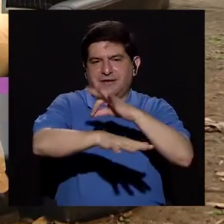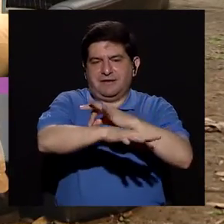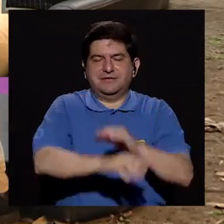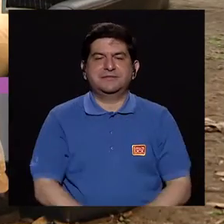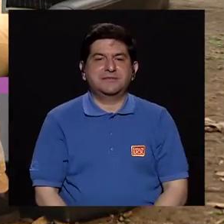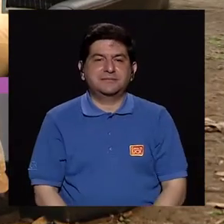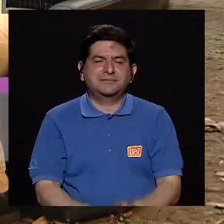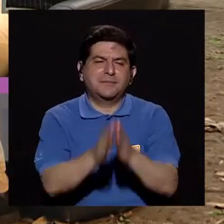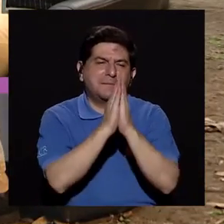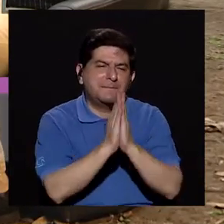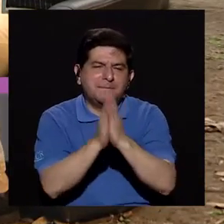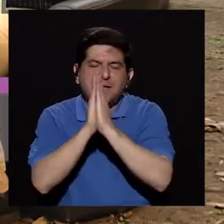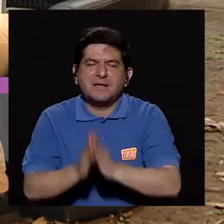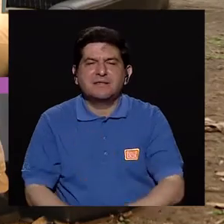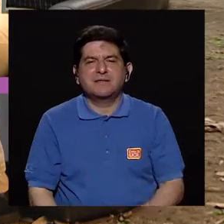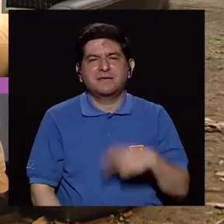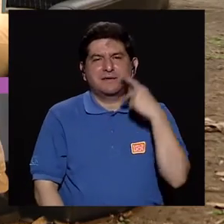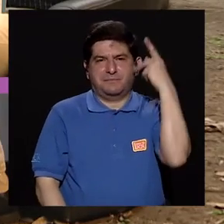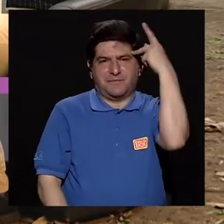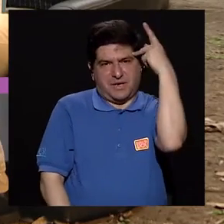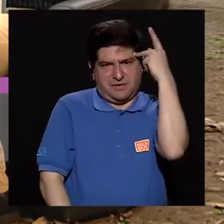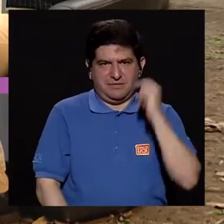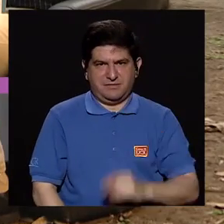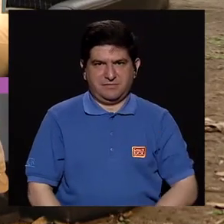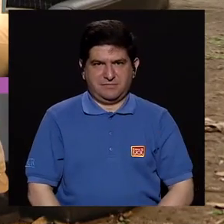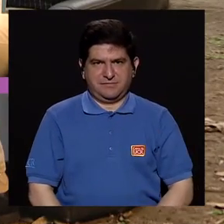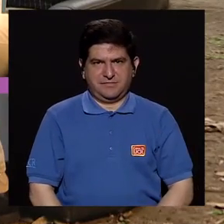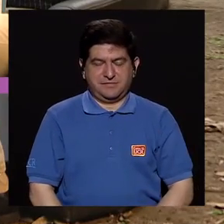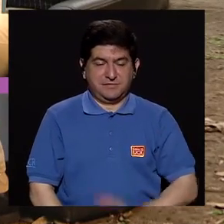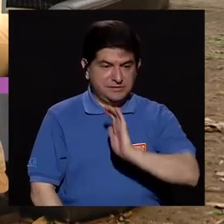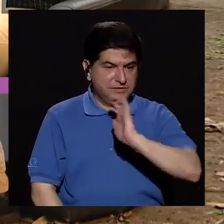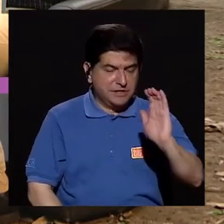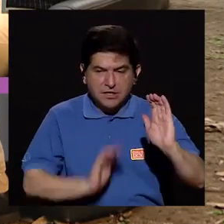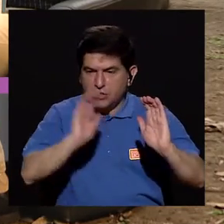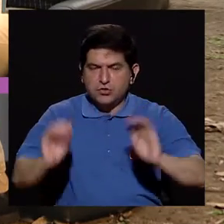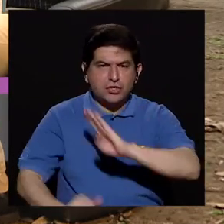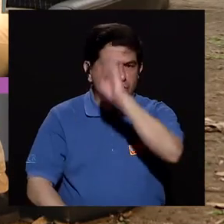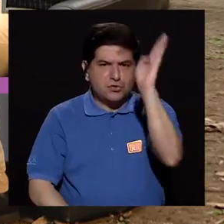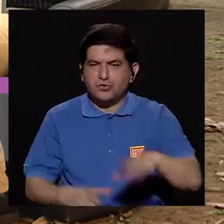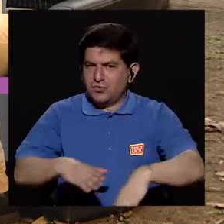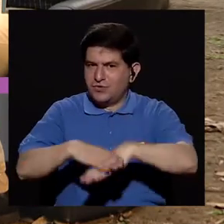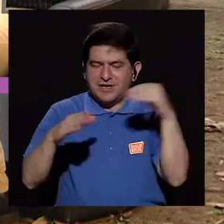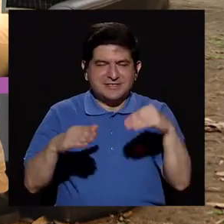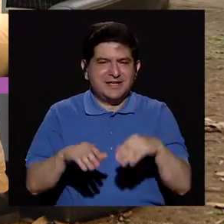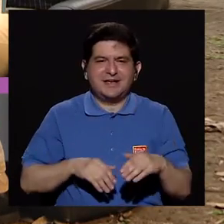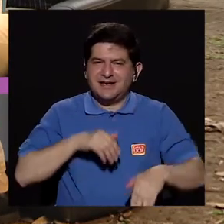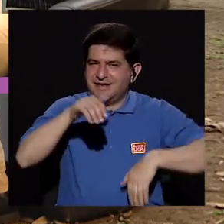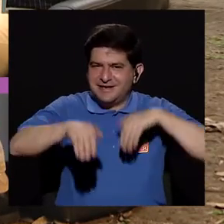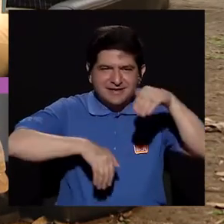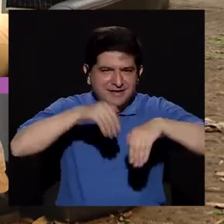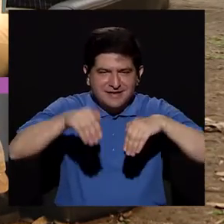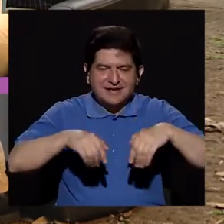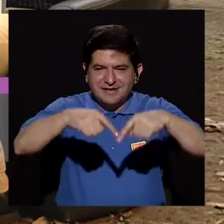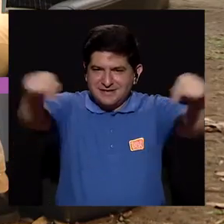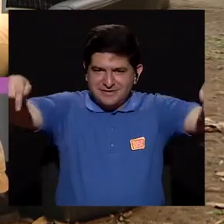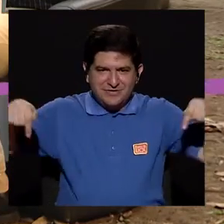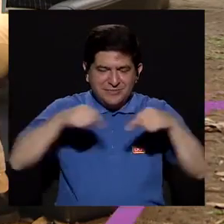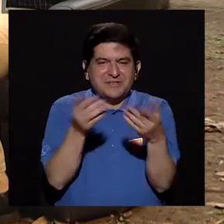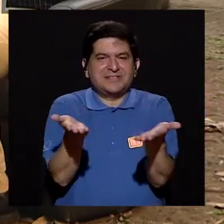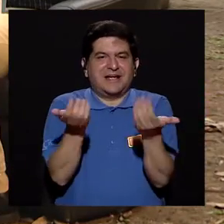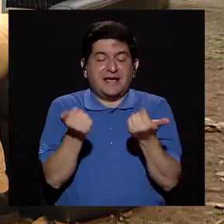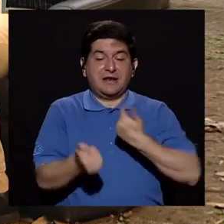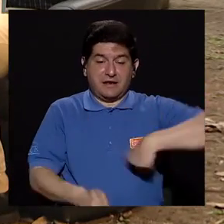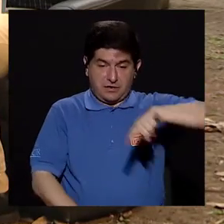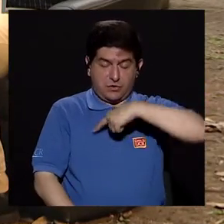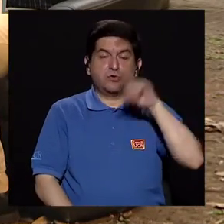tal vez como un llamado a los padres para que el niño nunca se va a querer salir de la piscina. Eso nos toca a